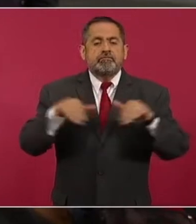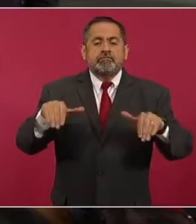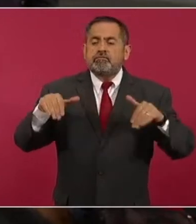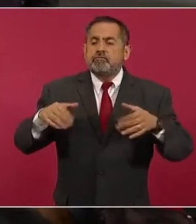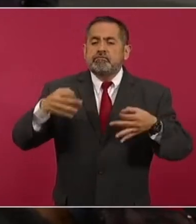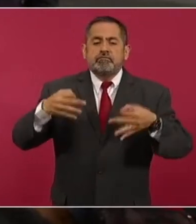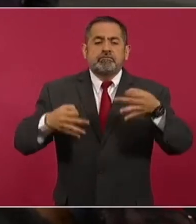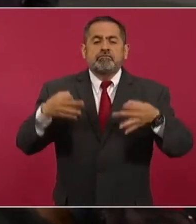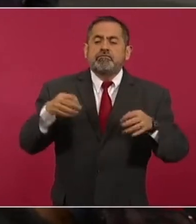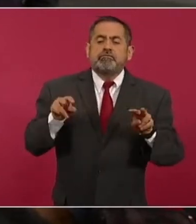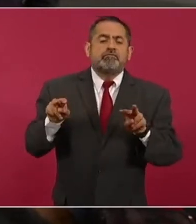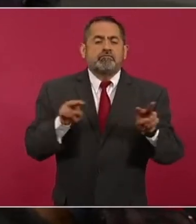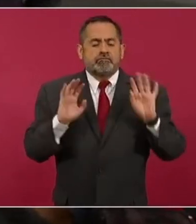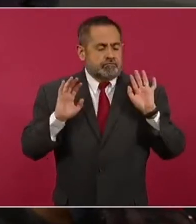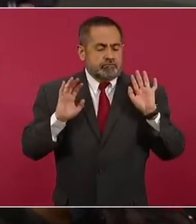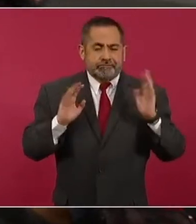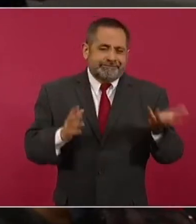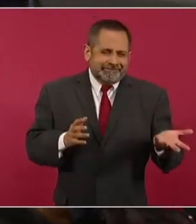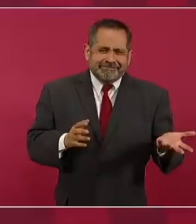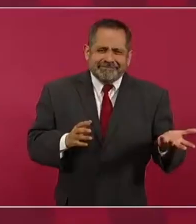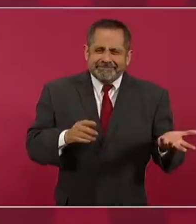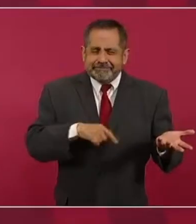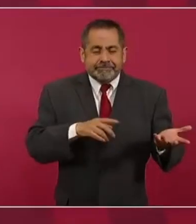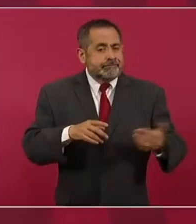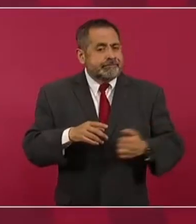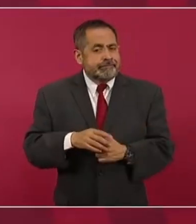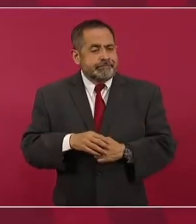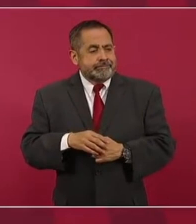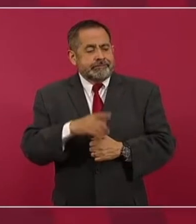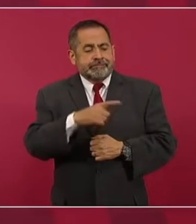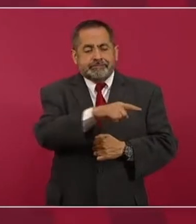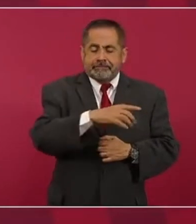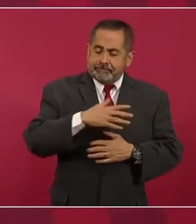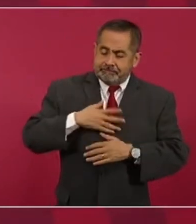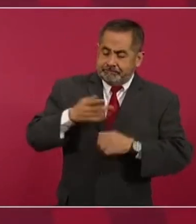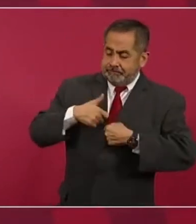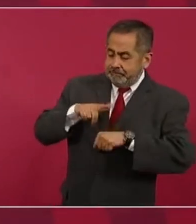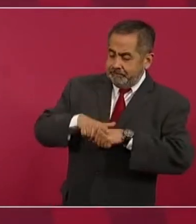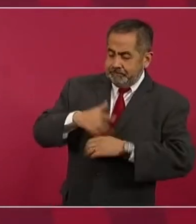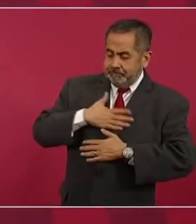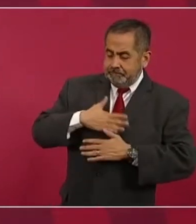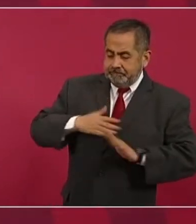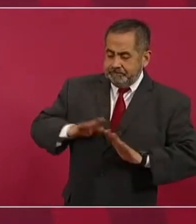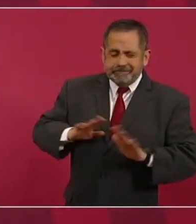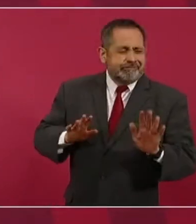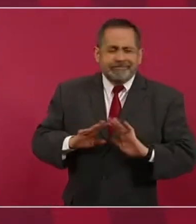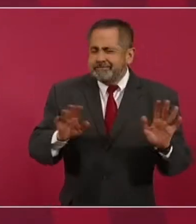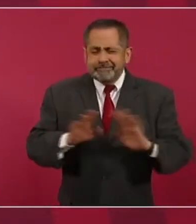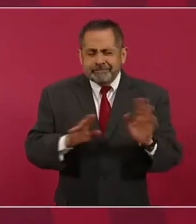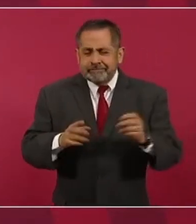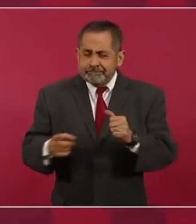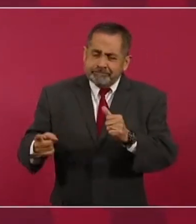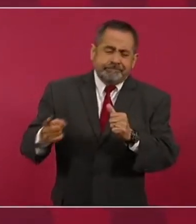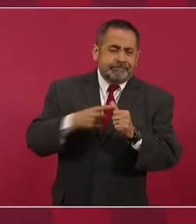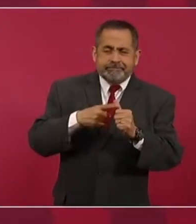y que por encima del interés personal o del interés partidista debe estar